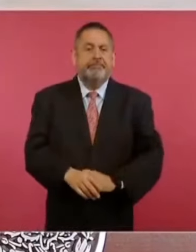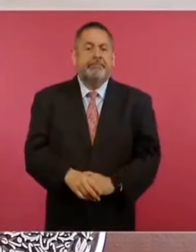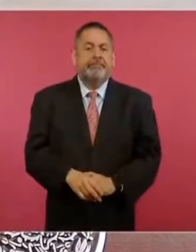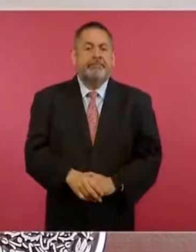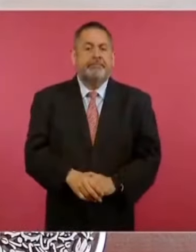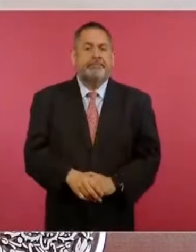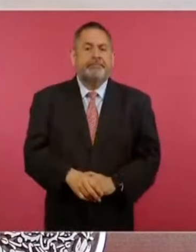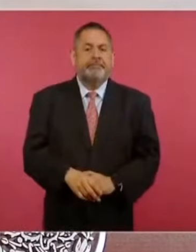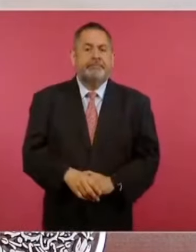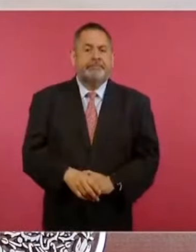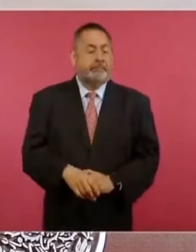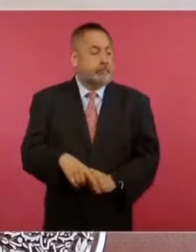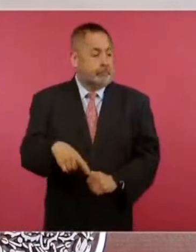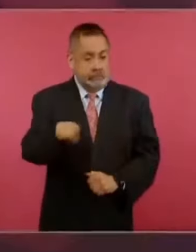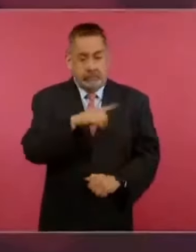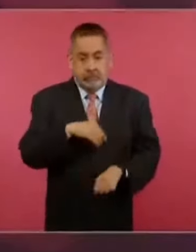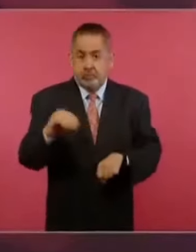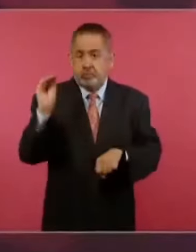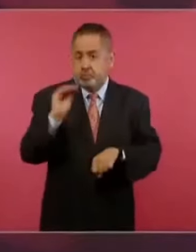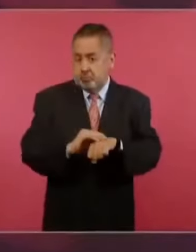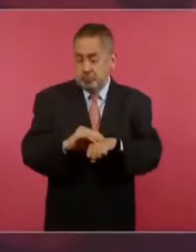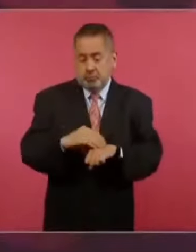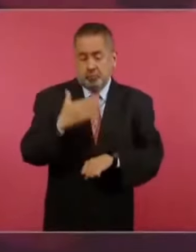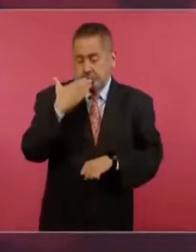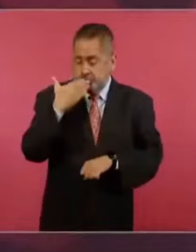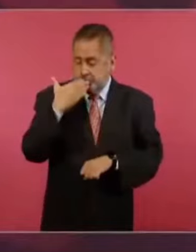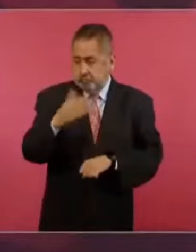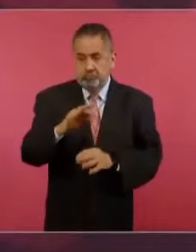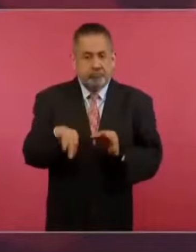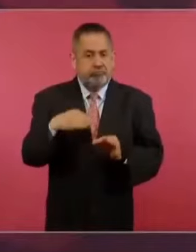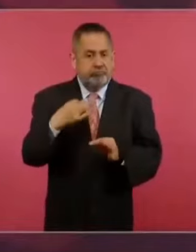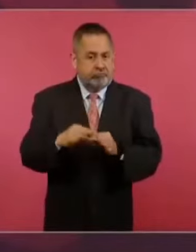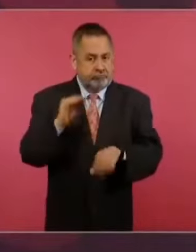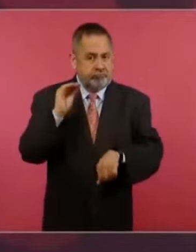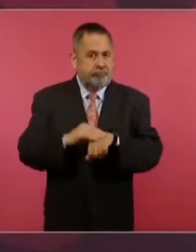Se han portado bastante bien,